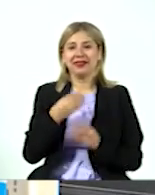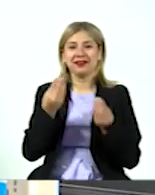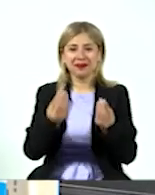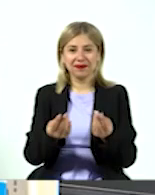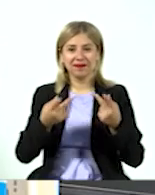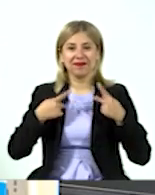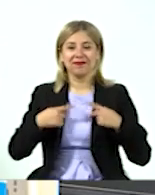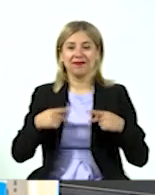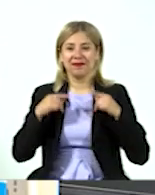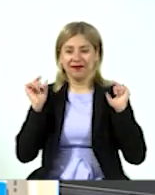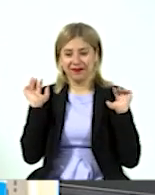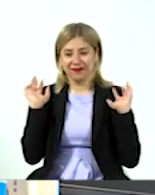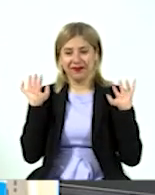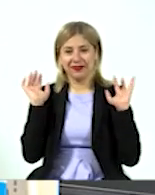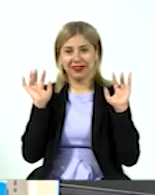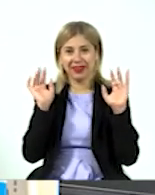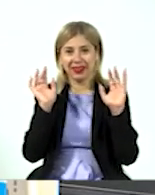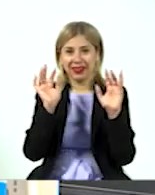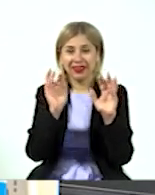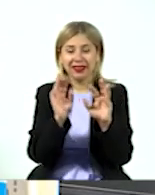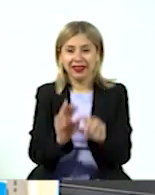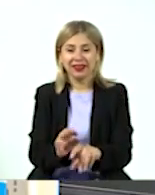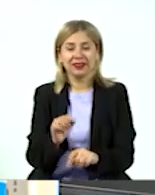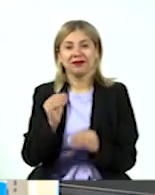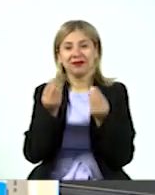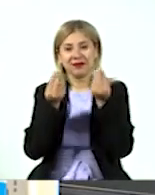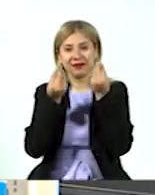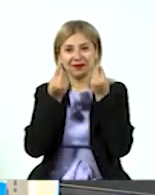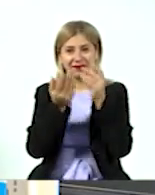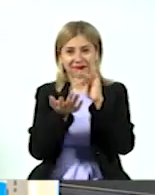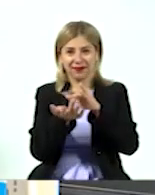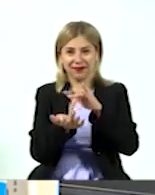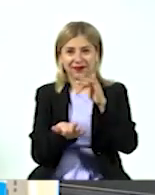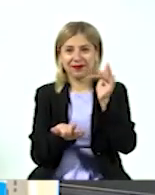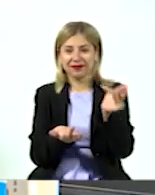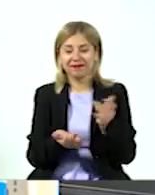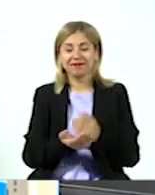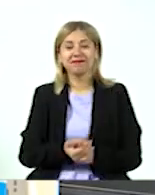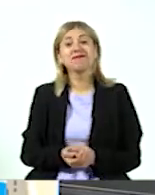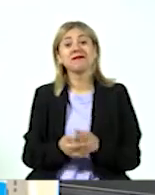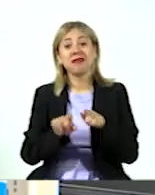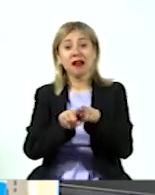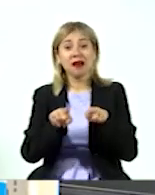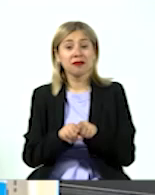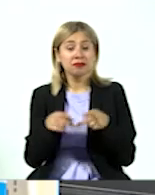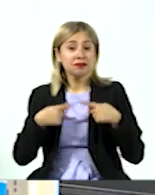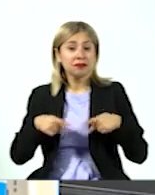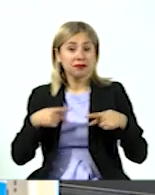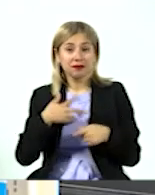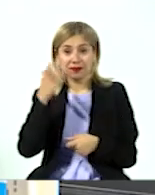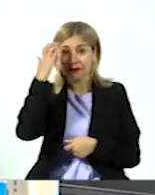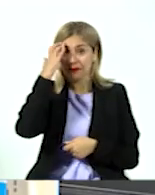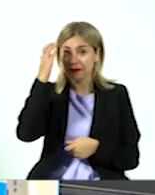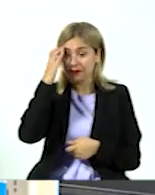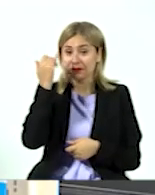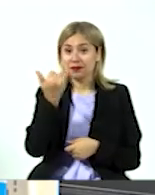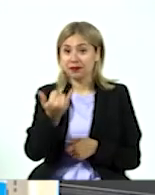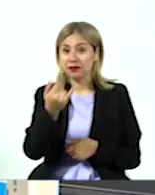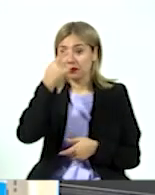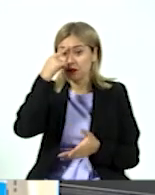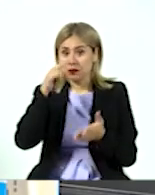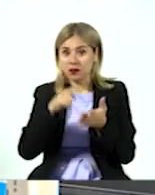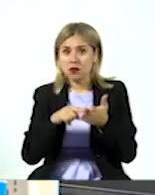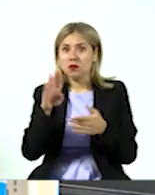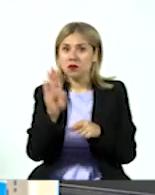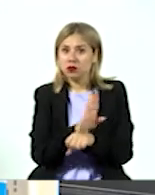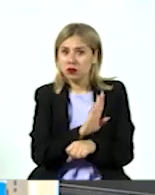asistir a esa presentación, a lo cual lo agradezco mucho, y que pues sobre todo pues que la gente lo conozca y que si cree que es algo que le puede